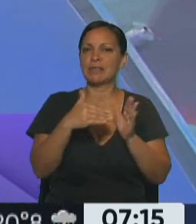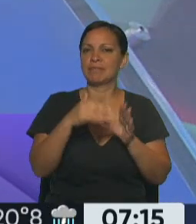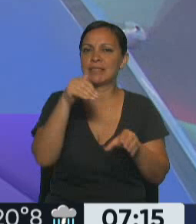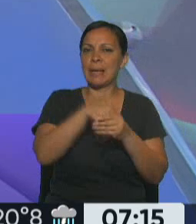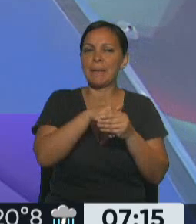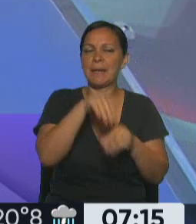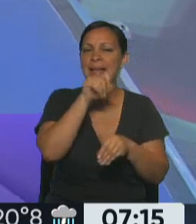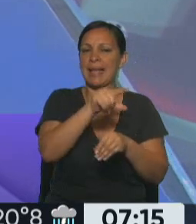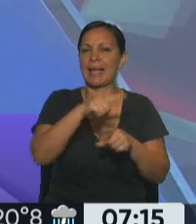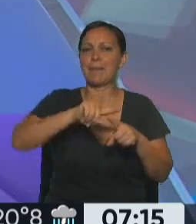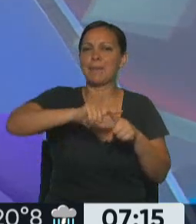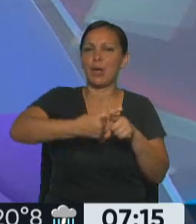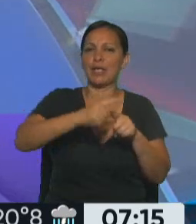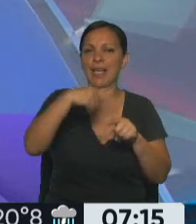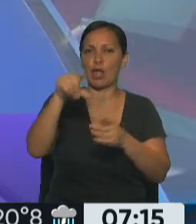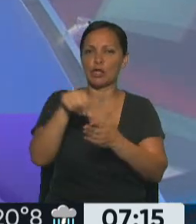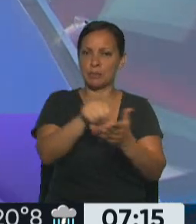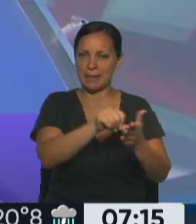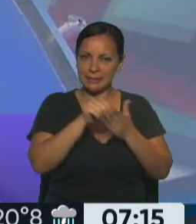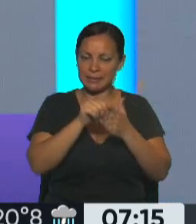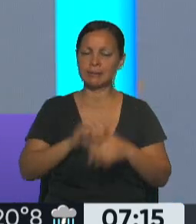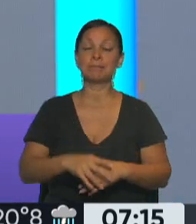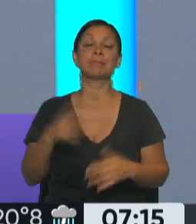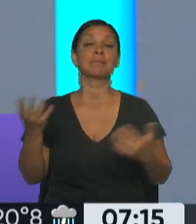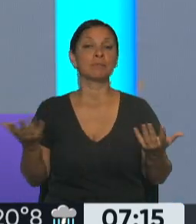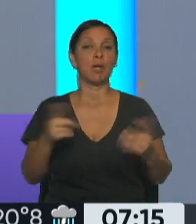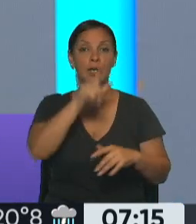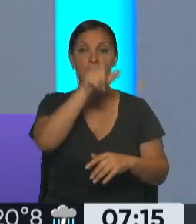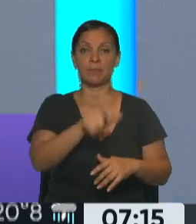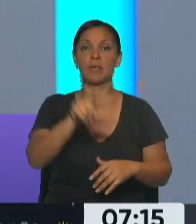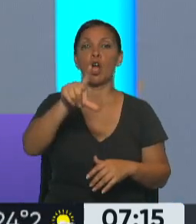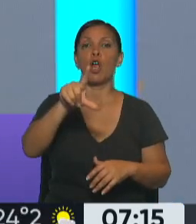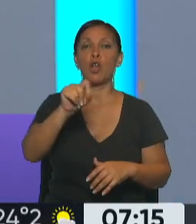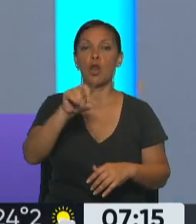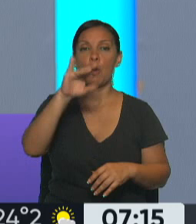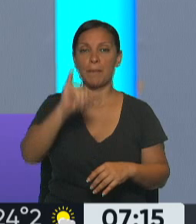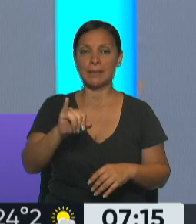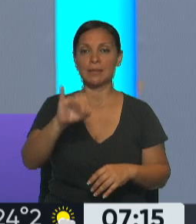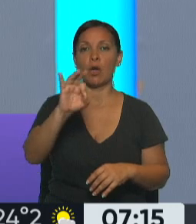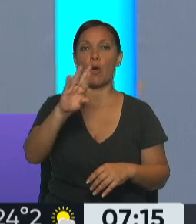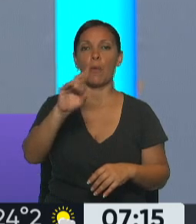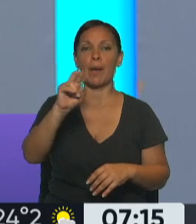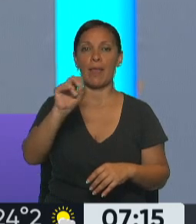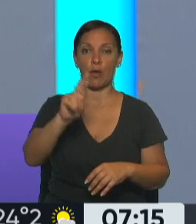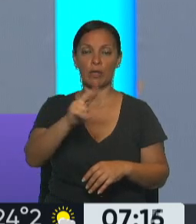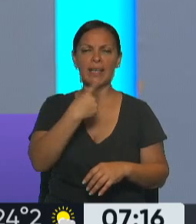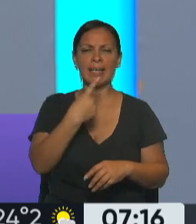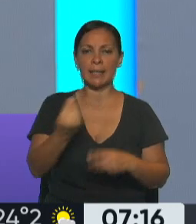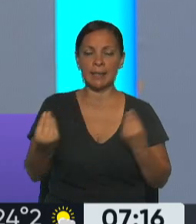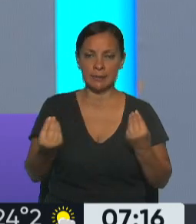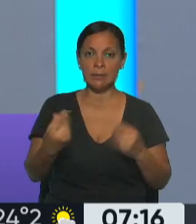este caso lo que dice López Obrador es que, bueno, nosotros, o lo dice Estados Unidos, nosotros vamos a aumentar la